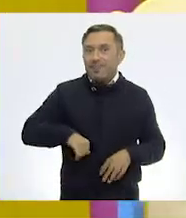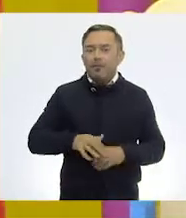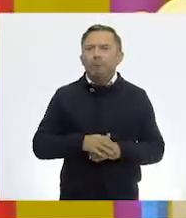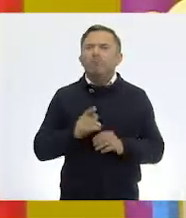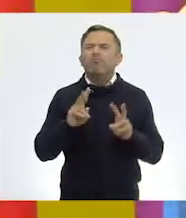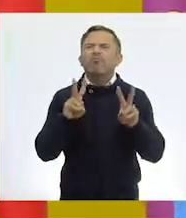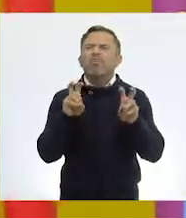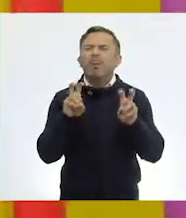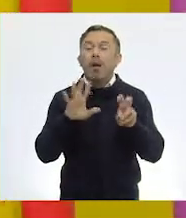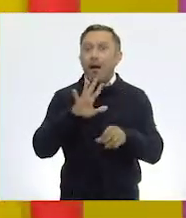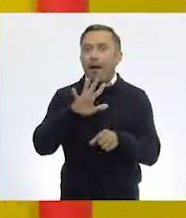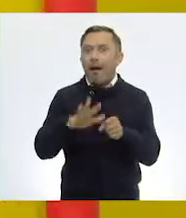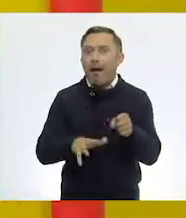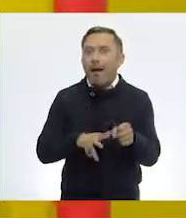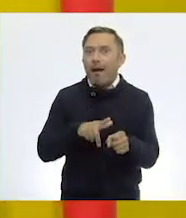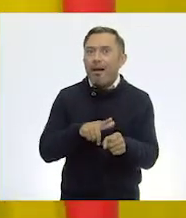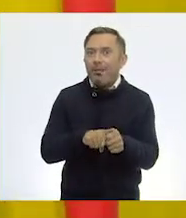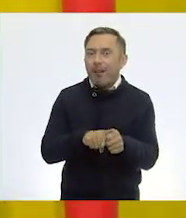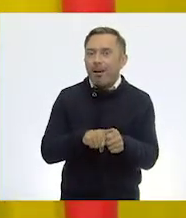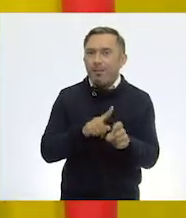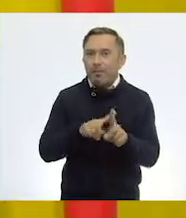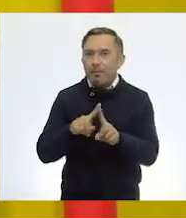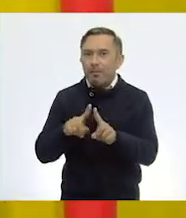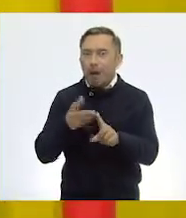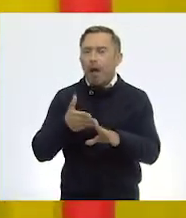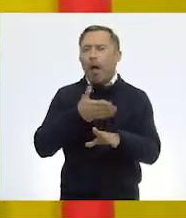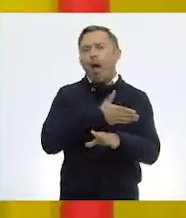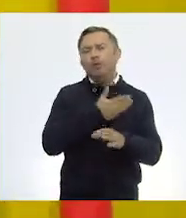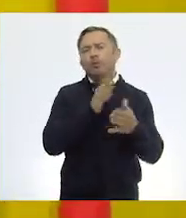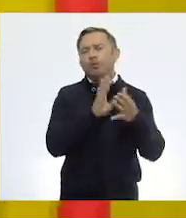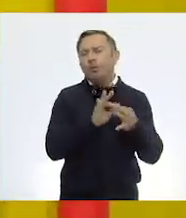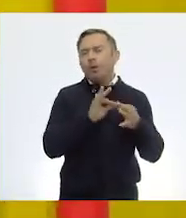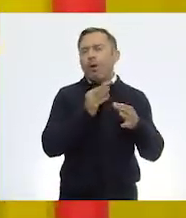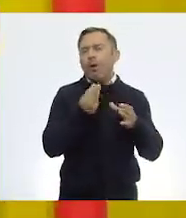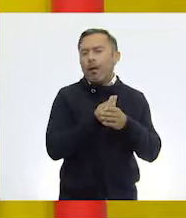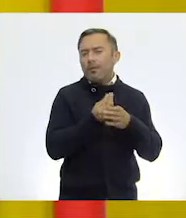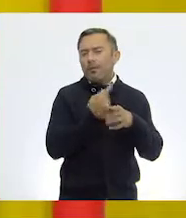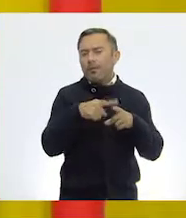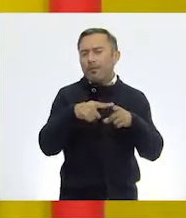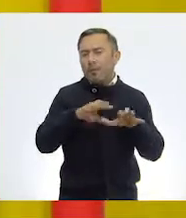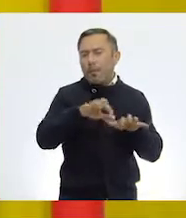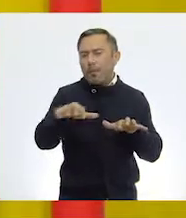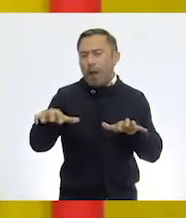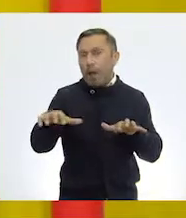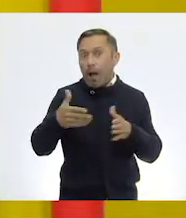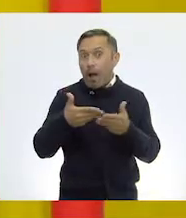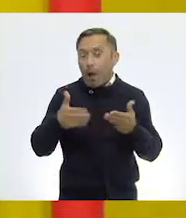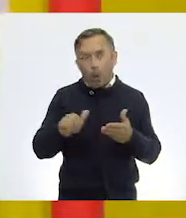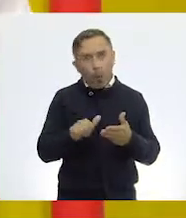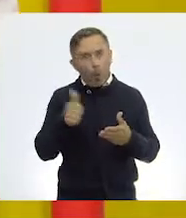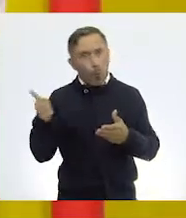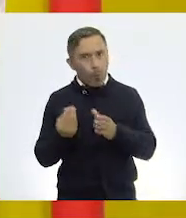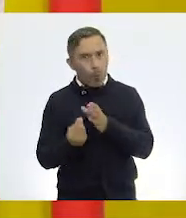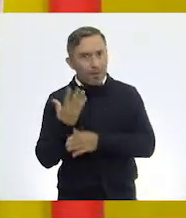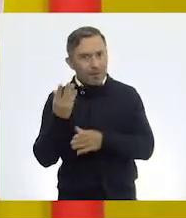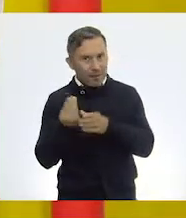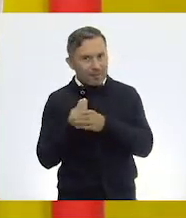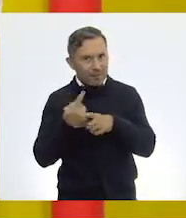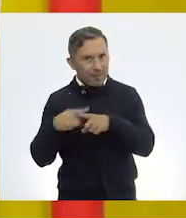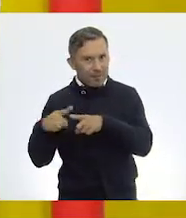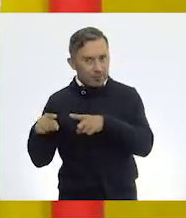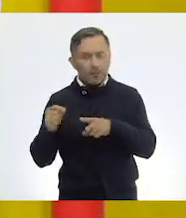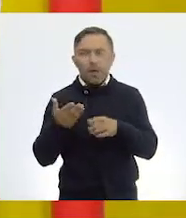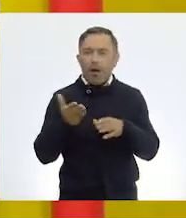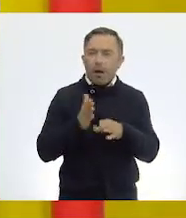Otra clasificación diferente a la que hemos estado observando. Quiero que recuerden todas aquellas clasificaciones de las que hemos